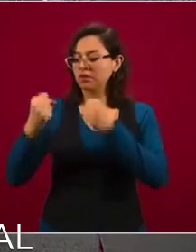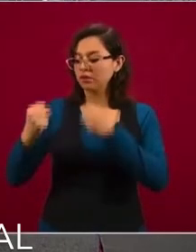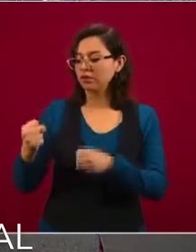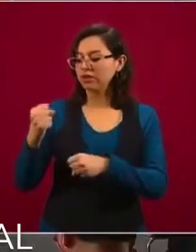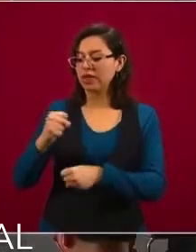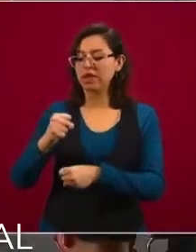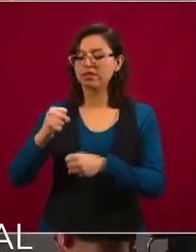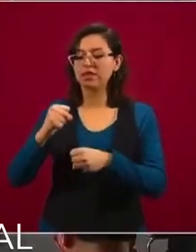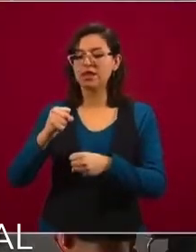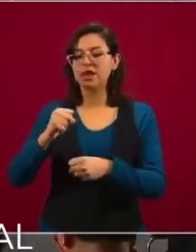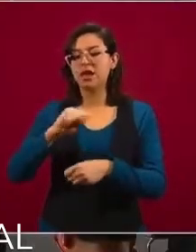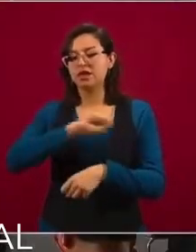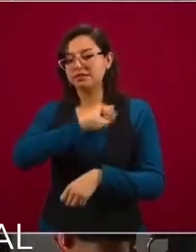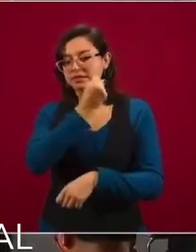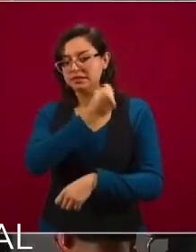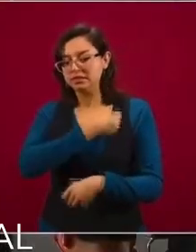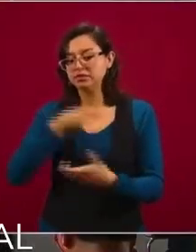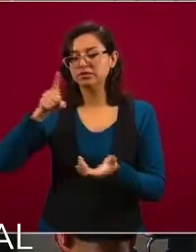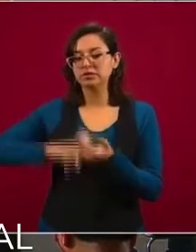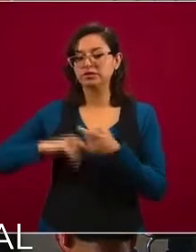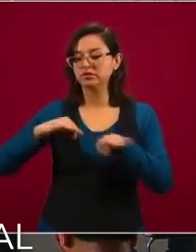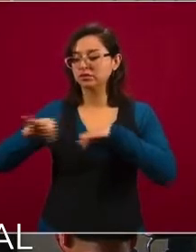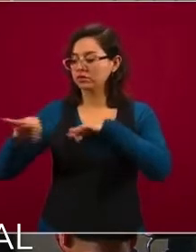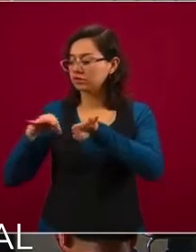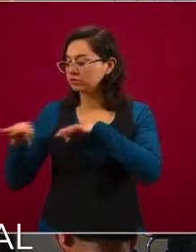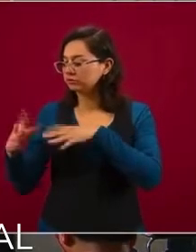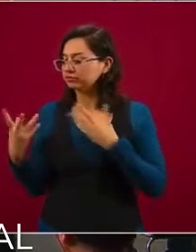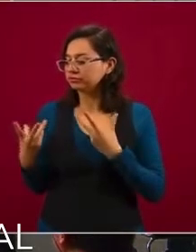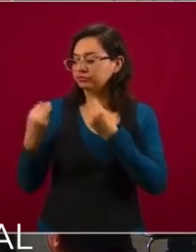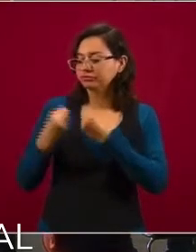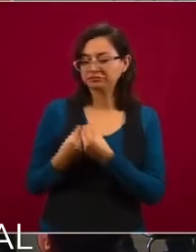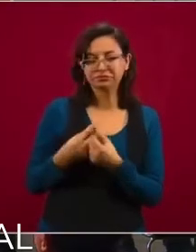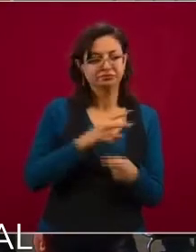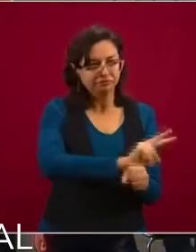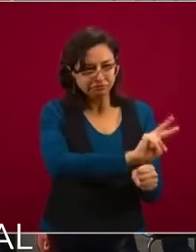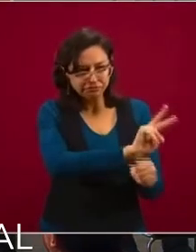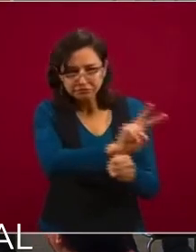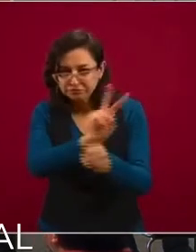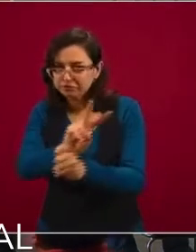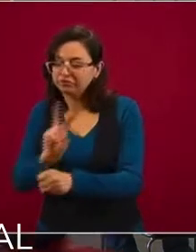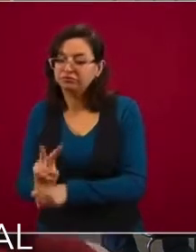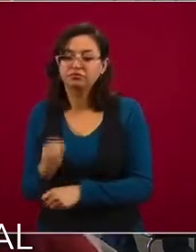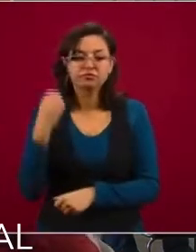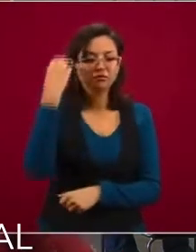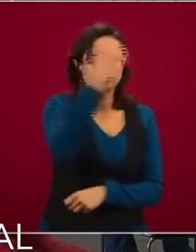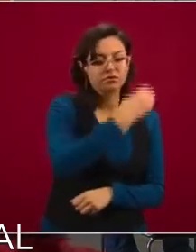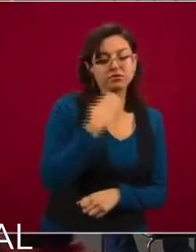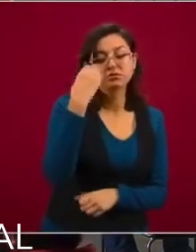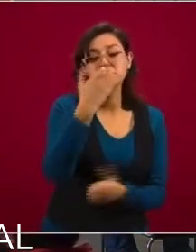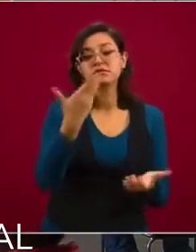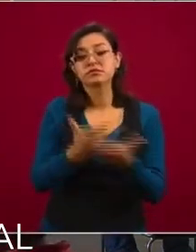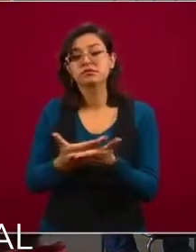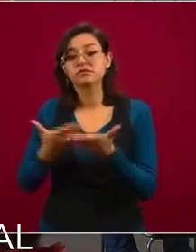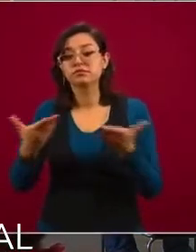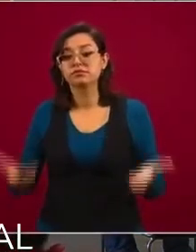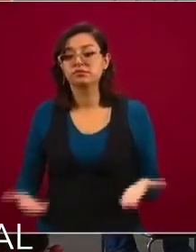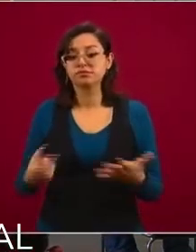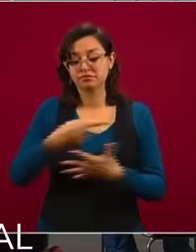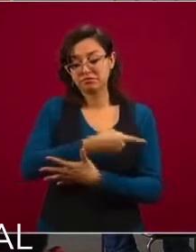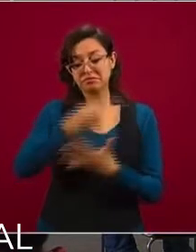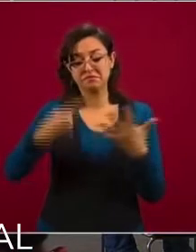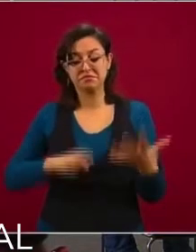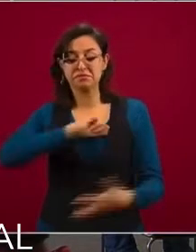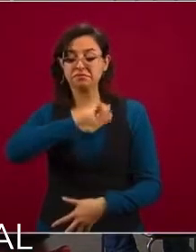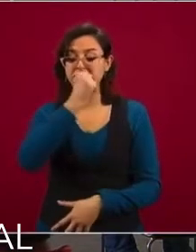trabajo. Y hoy vamos a informar en esta dinámica del quién es quién en el cumplimiento de las medidas